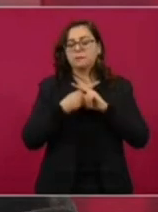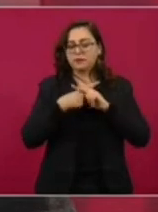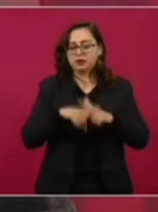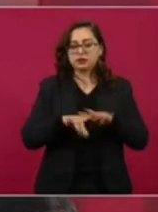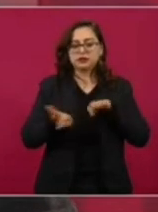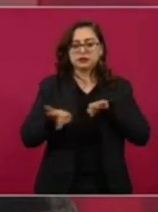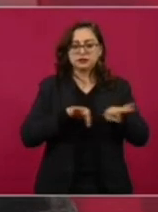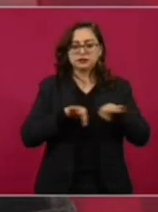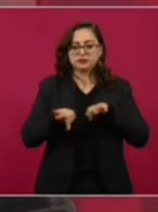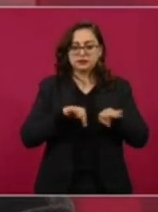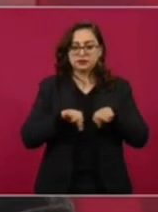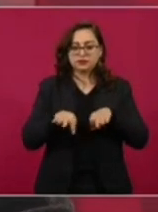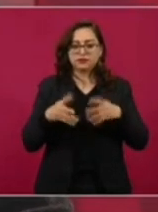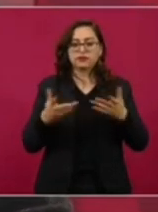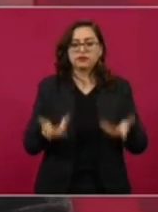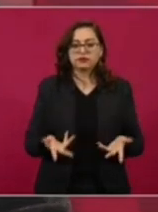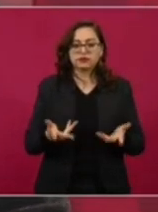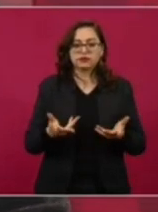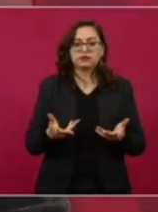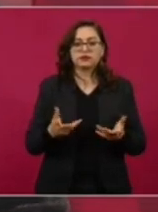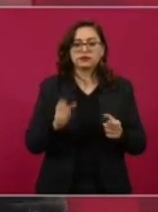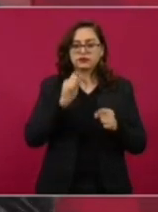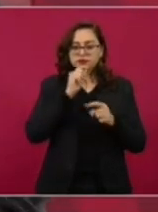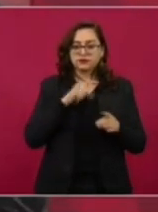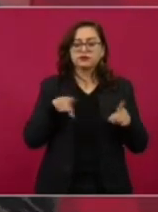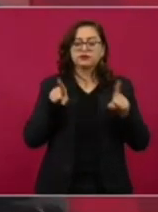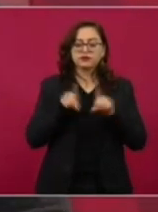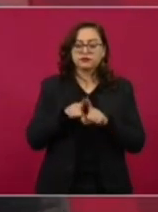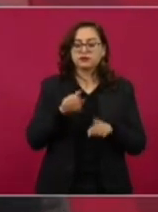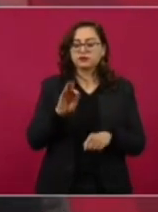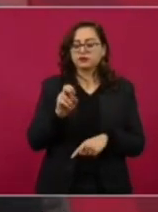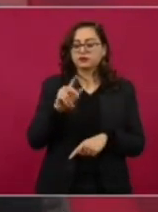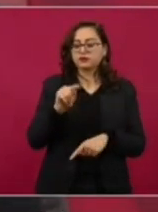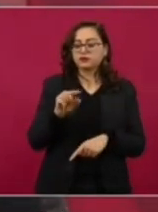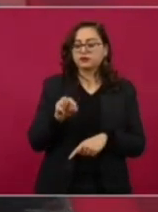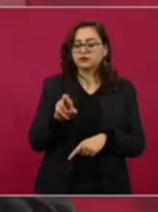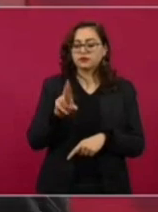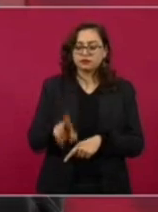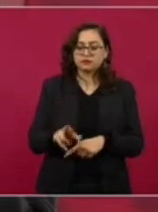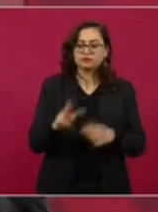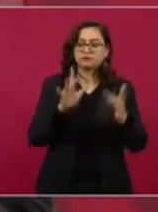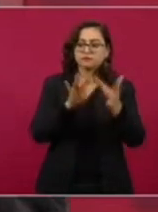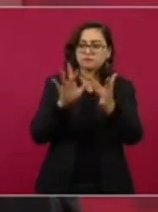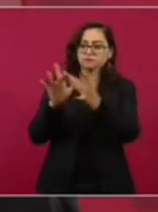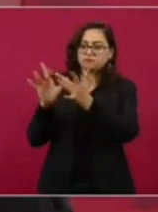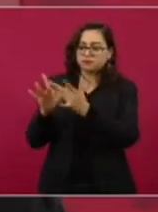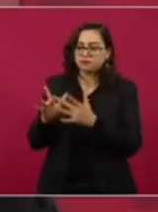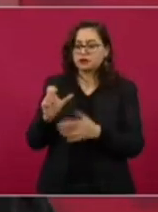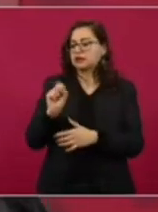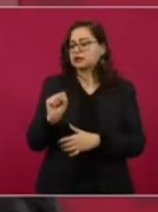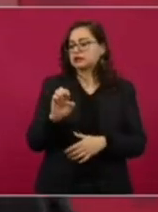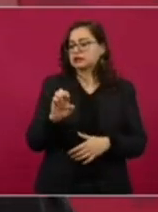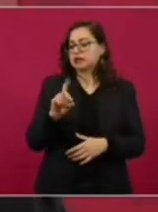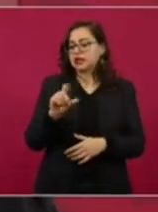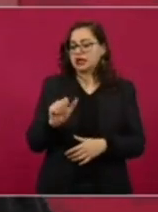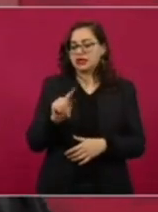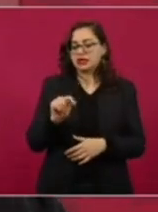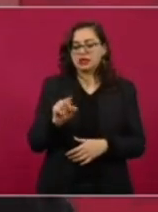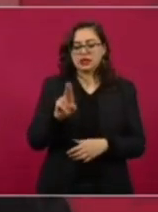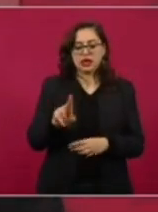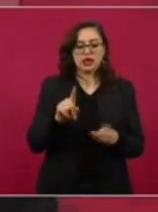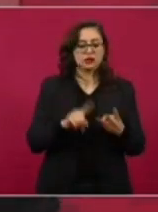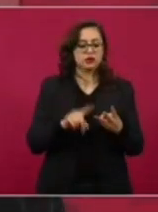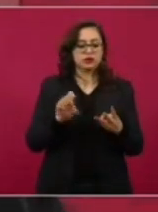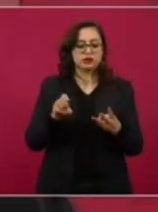varias dependencias coadyuvando con Fonatur, haremos seguramente con Javier, está Sedatu, está Medio Ambiente, está